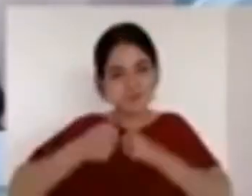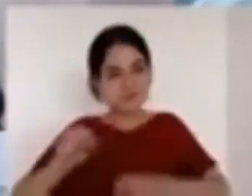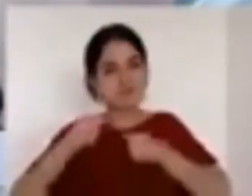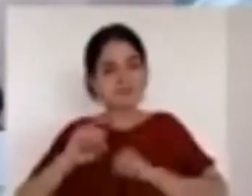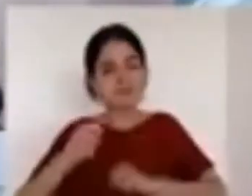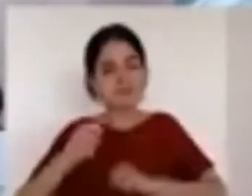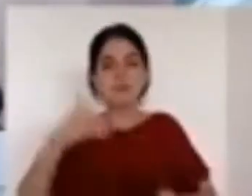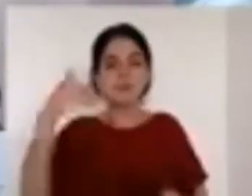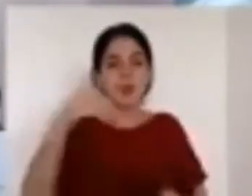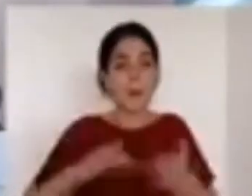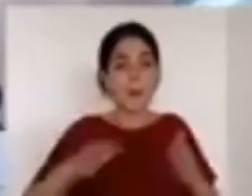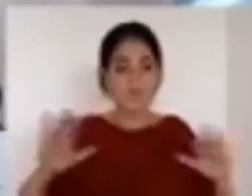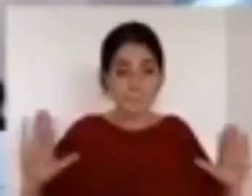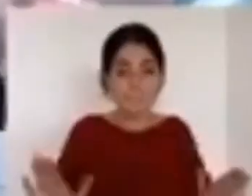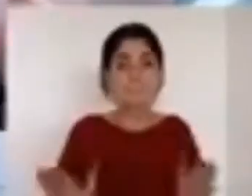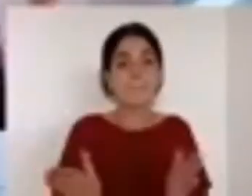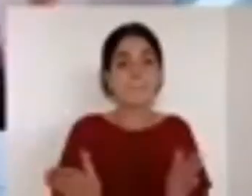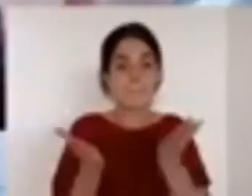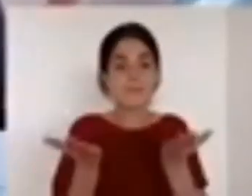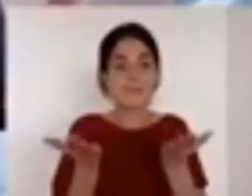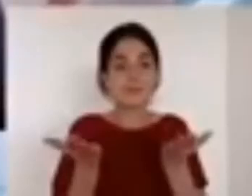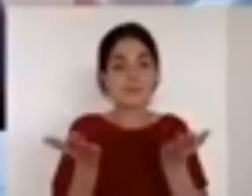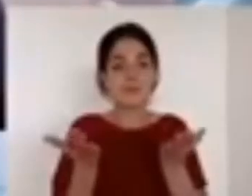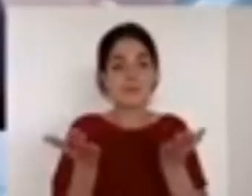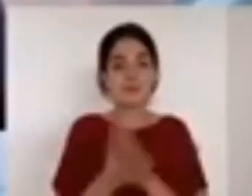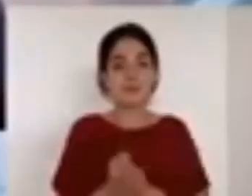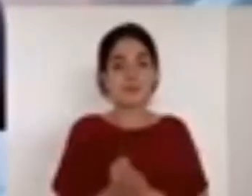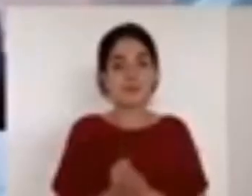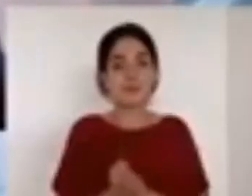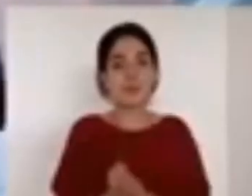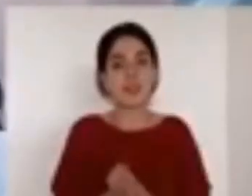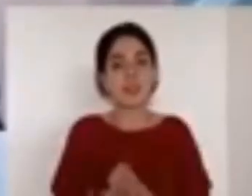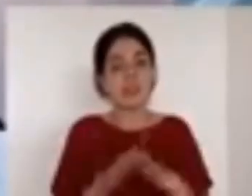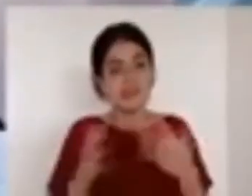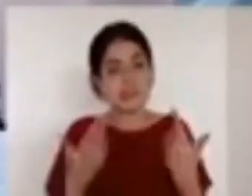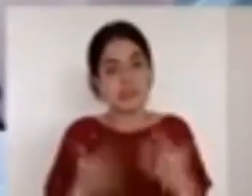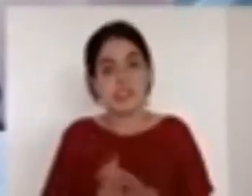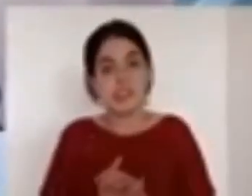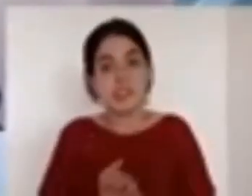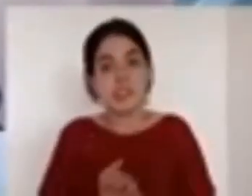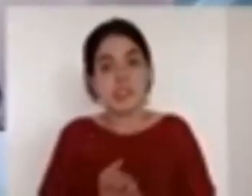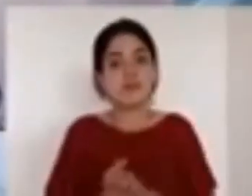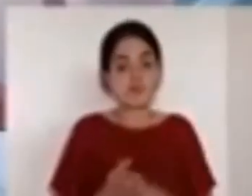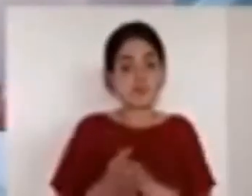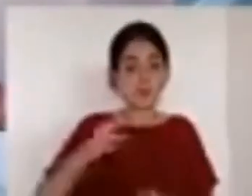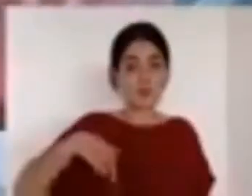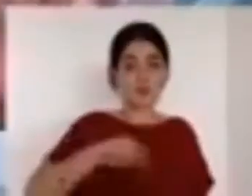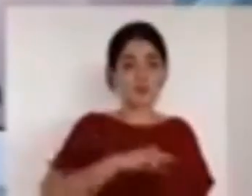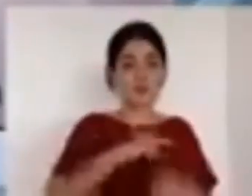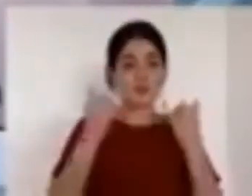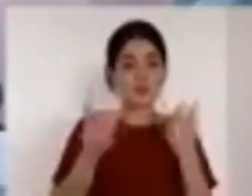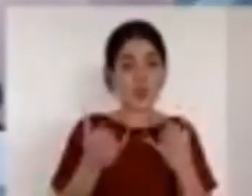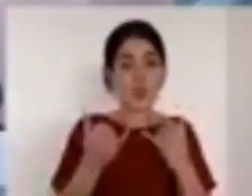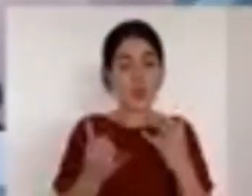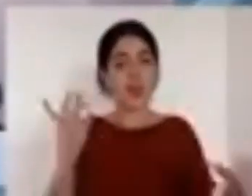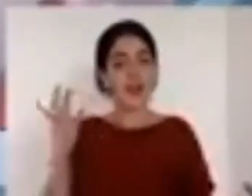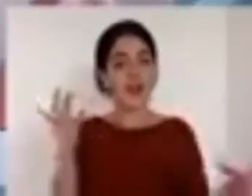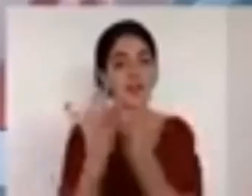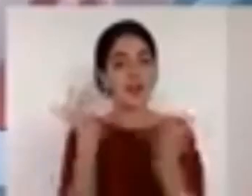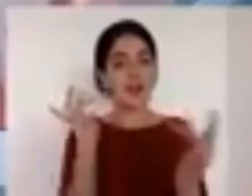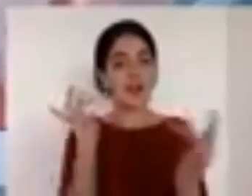medios quiere decir que ha mejorado nuestra comunicación nosotros antes predicamos